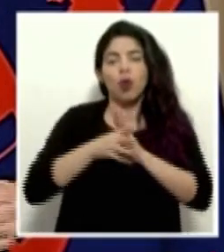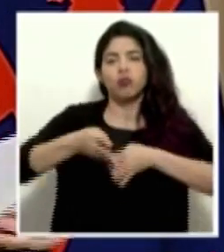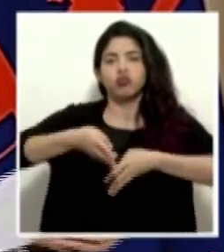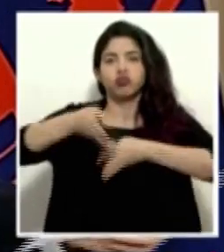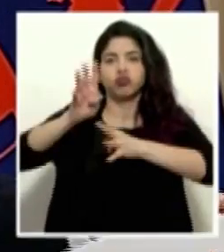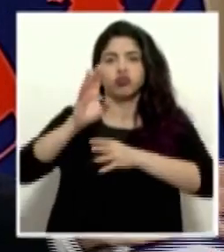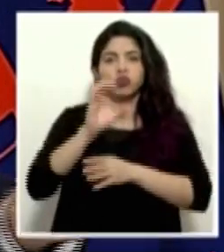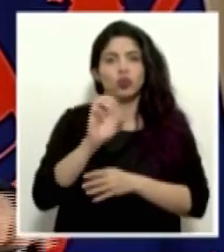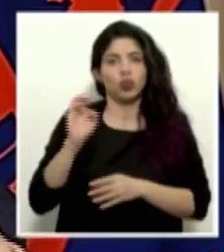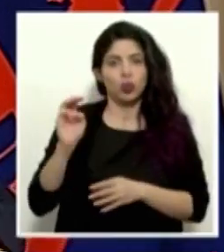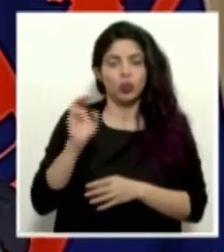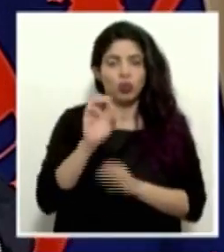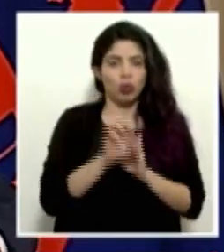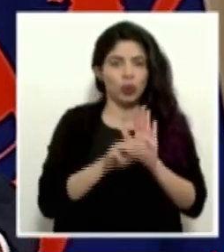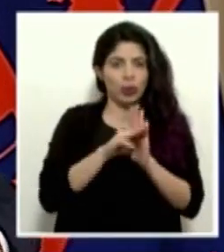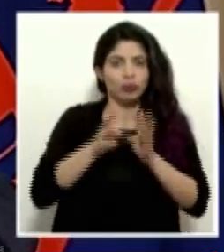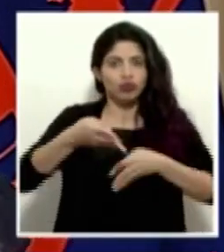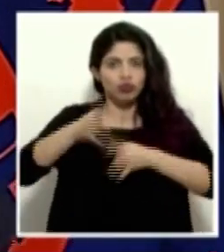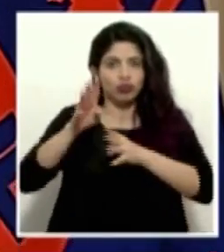su currículum para que sea considerado.